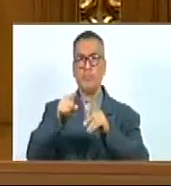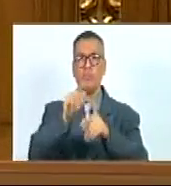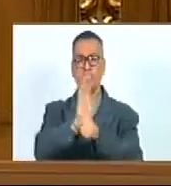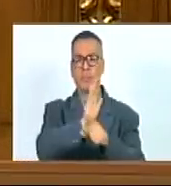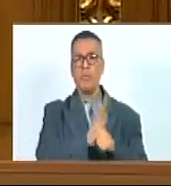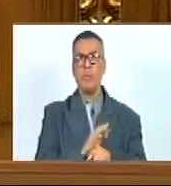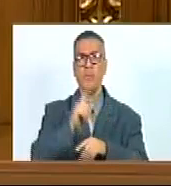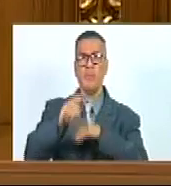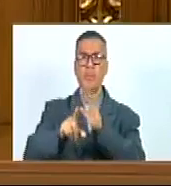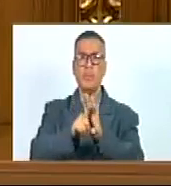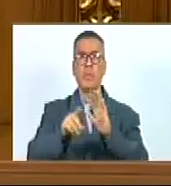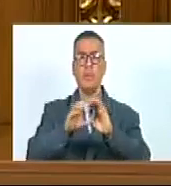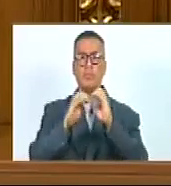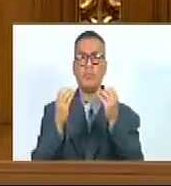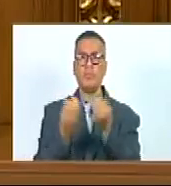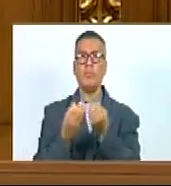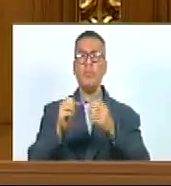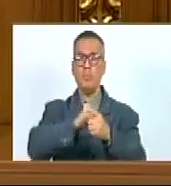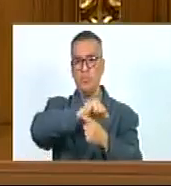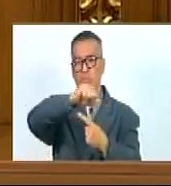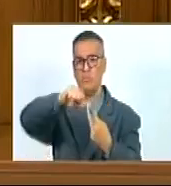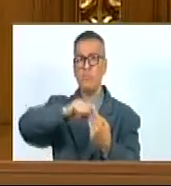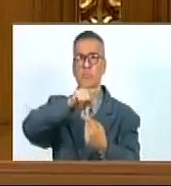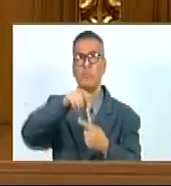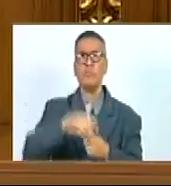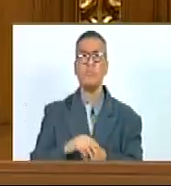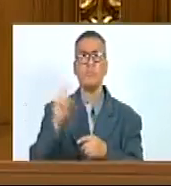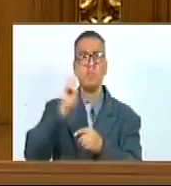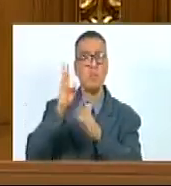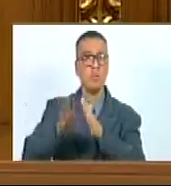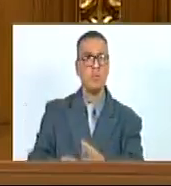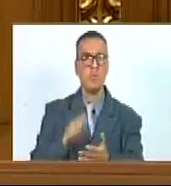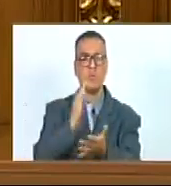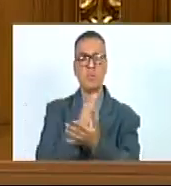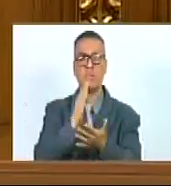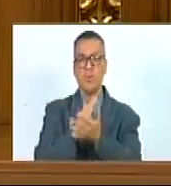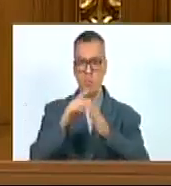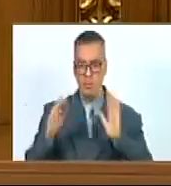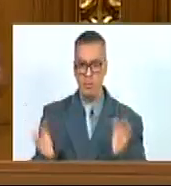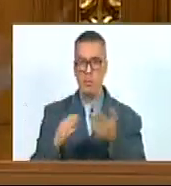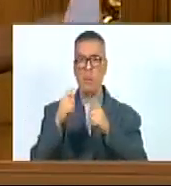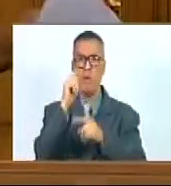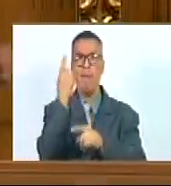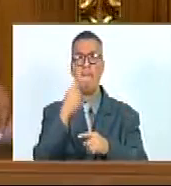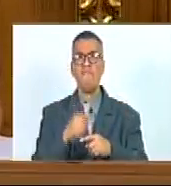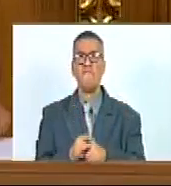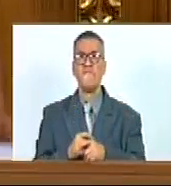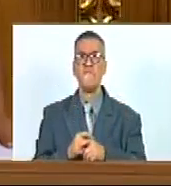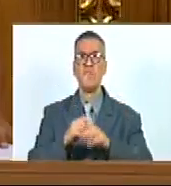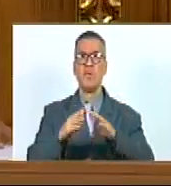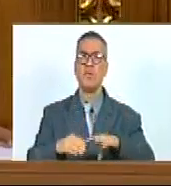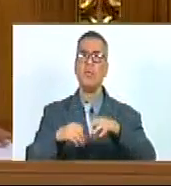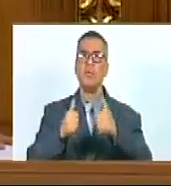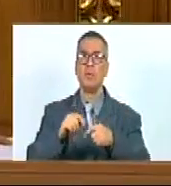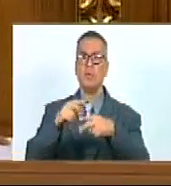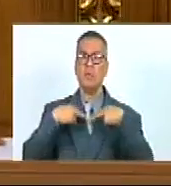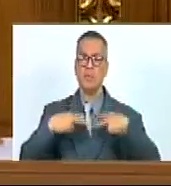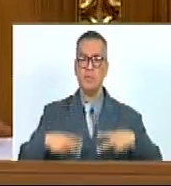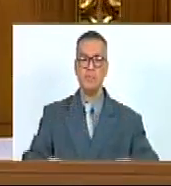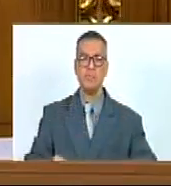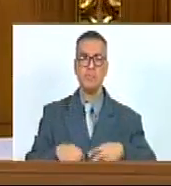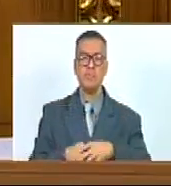protección Como la ley Orgánica Del ambiente Venezuela Venezuela siempre La vanguardia Para la salvaguarda De la vida